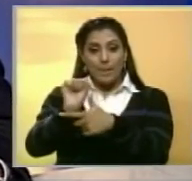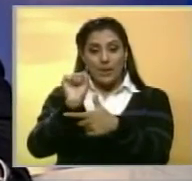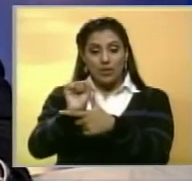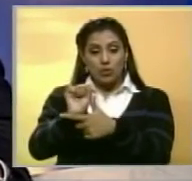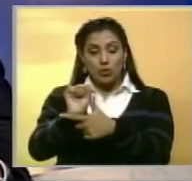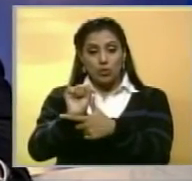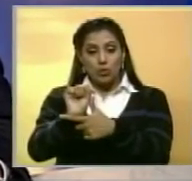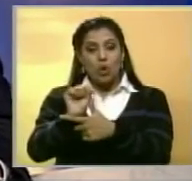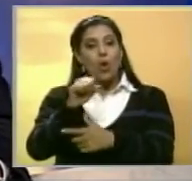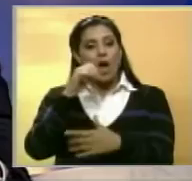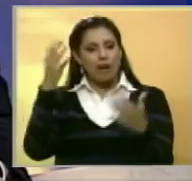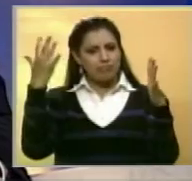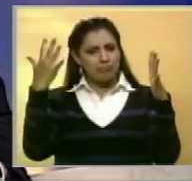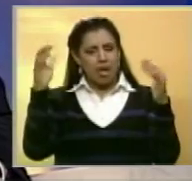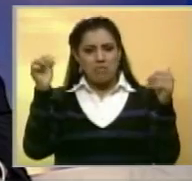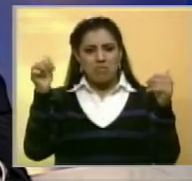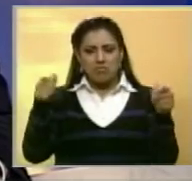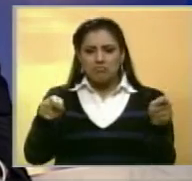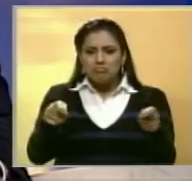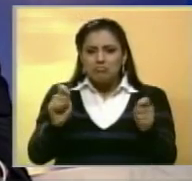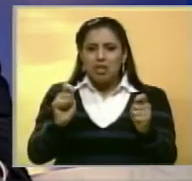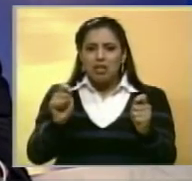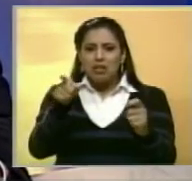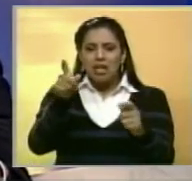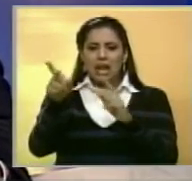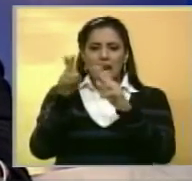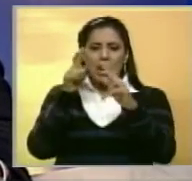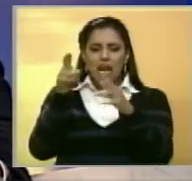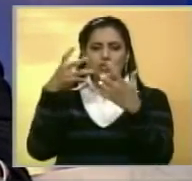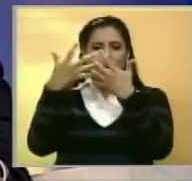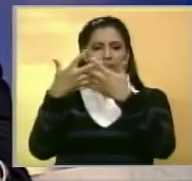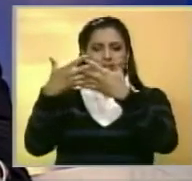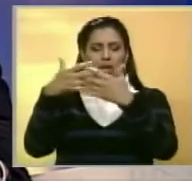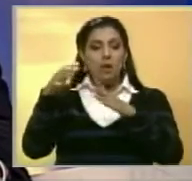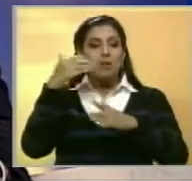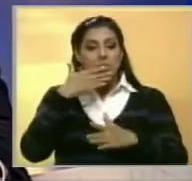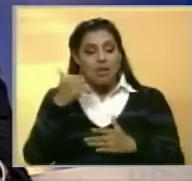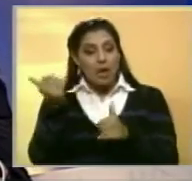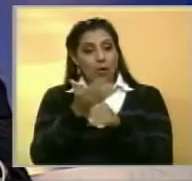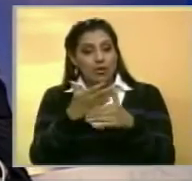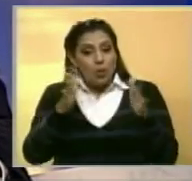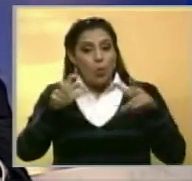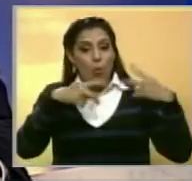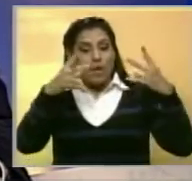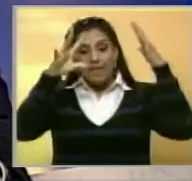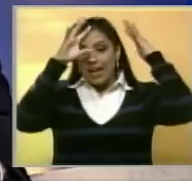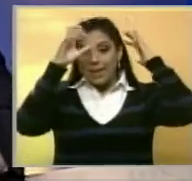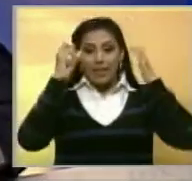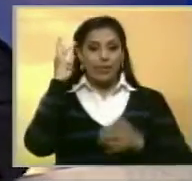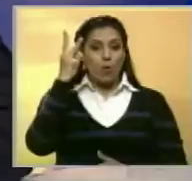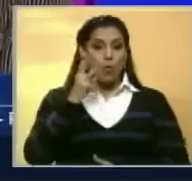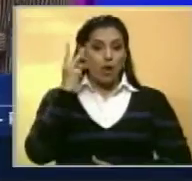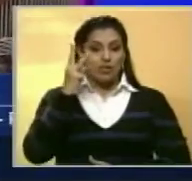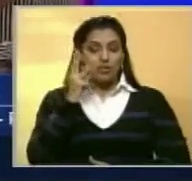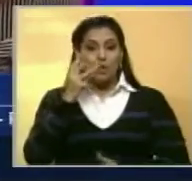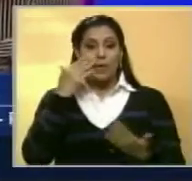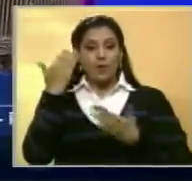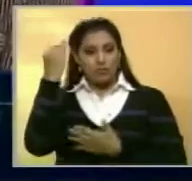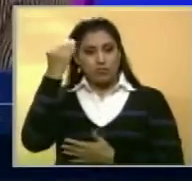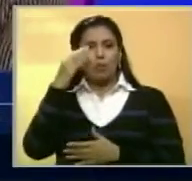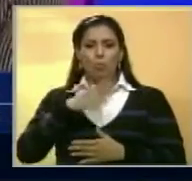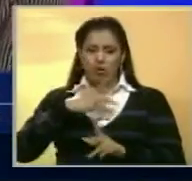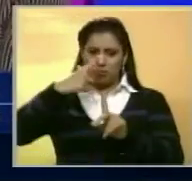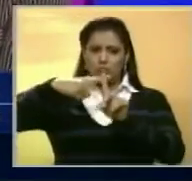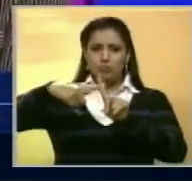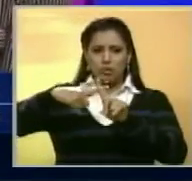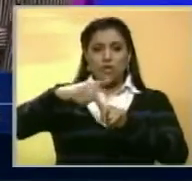Nosliu Rodríguez, aplaude el intento por mejorar las relaciones con Estados Unidos y lograr la reapertura de la embajada en Washington. Considera que todo será